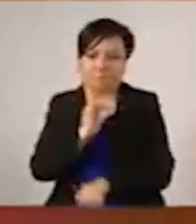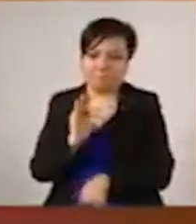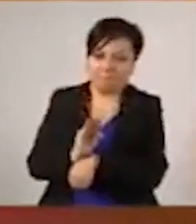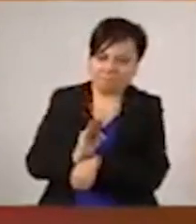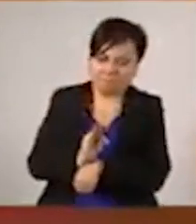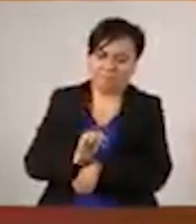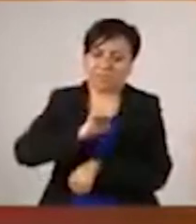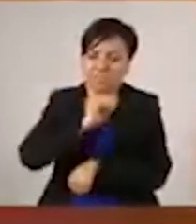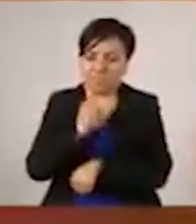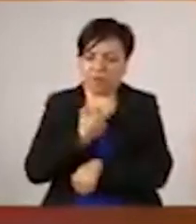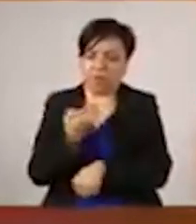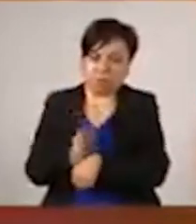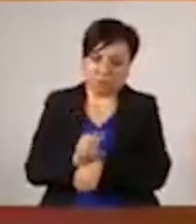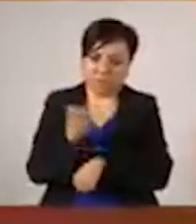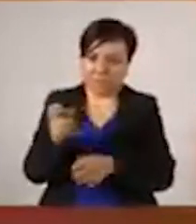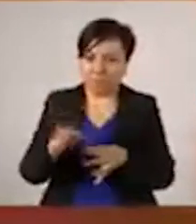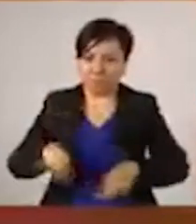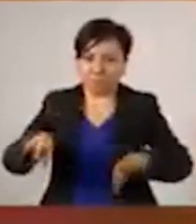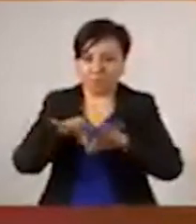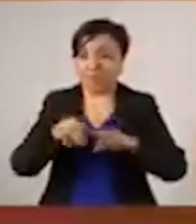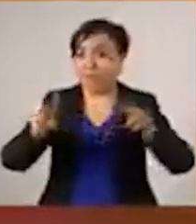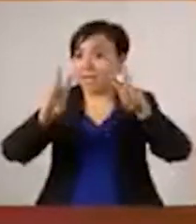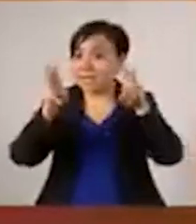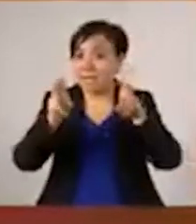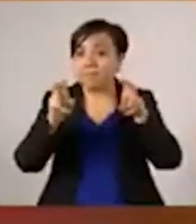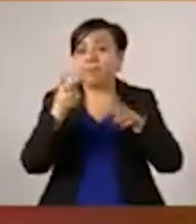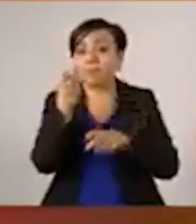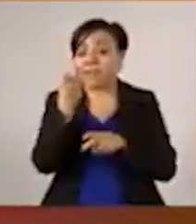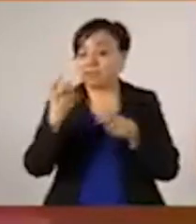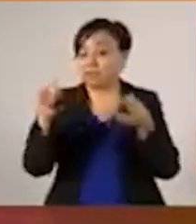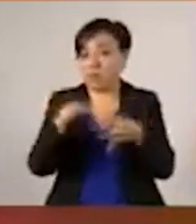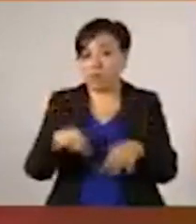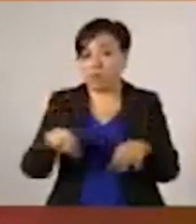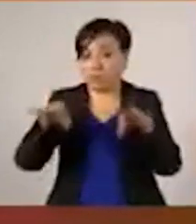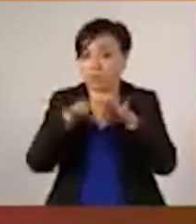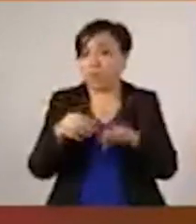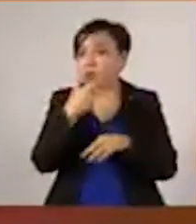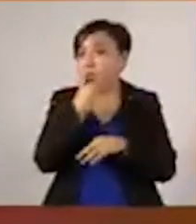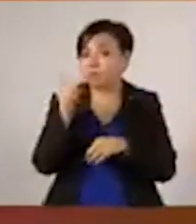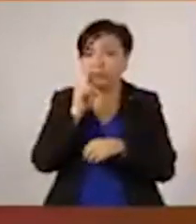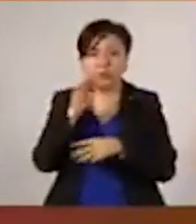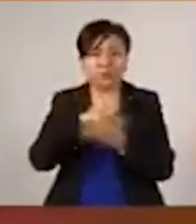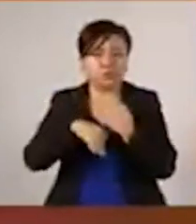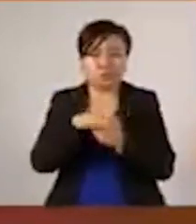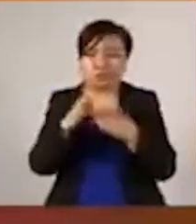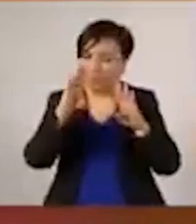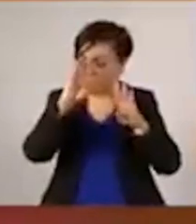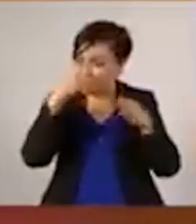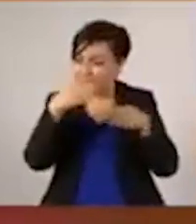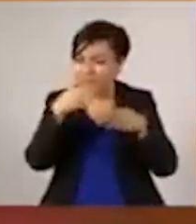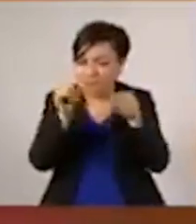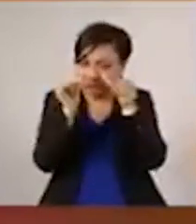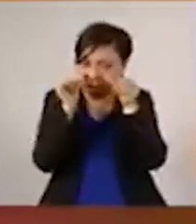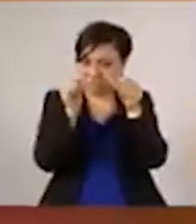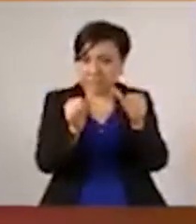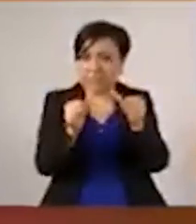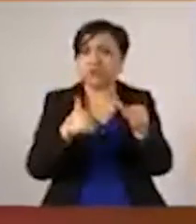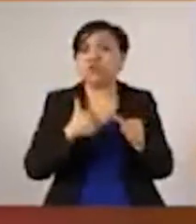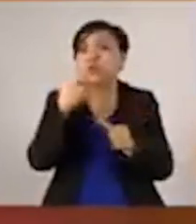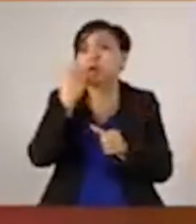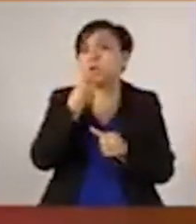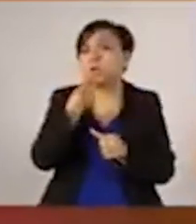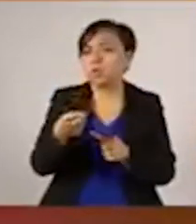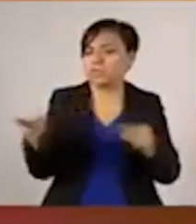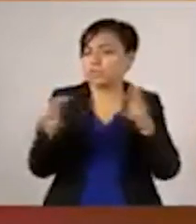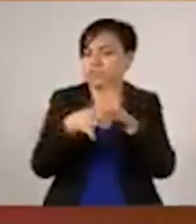Este tema es un tema medular que interesa a todas y todos. Quiero comentarles que